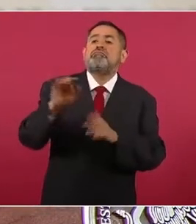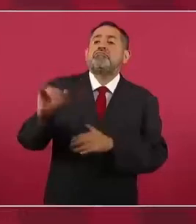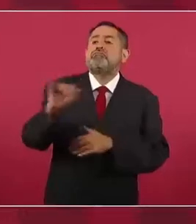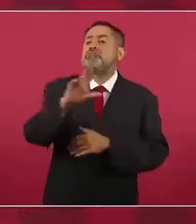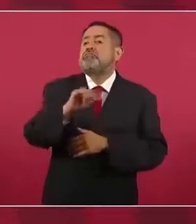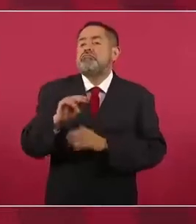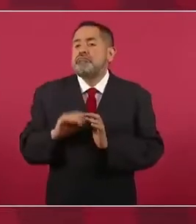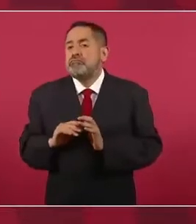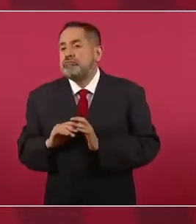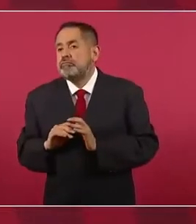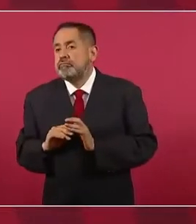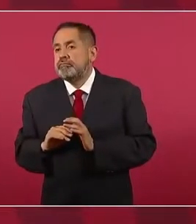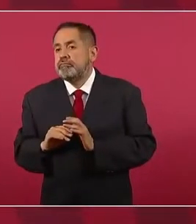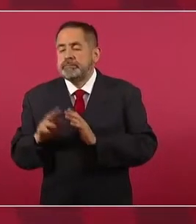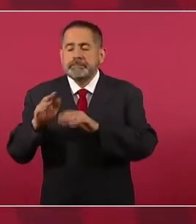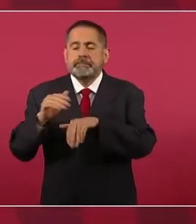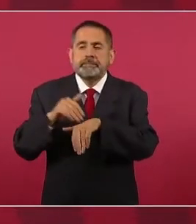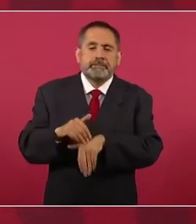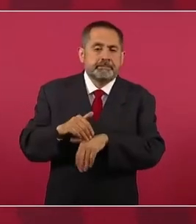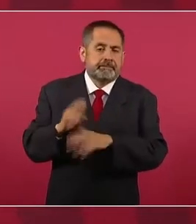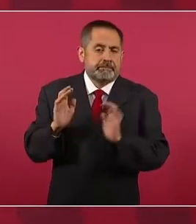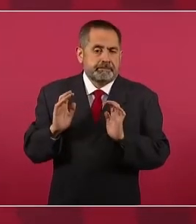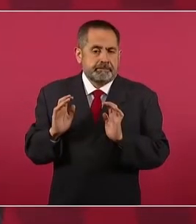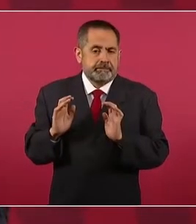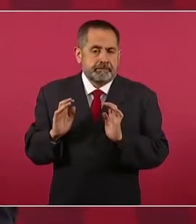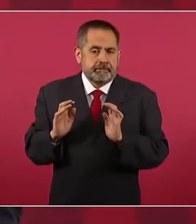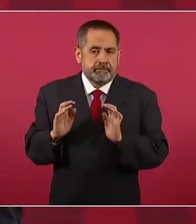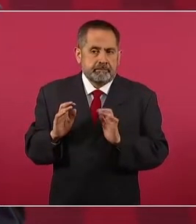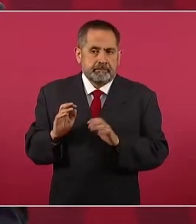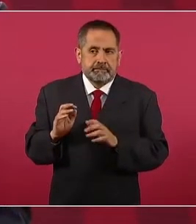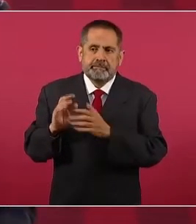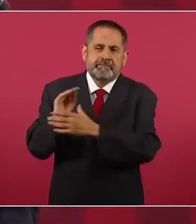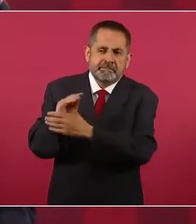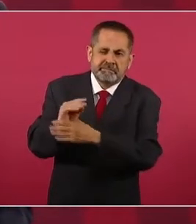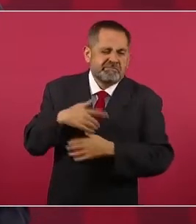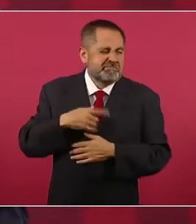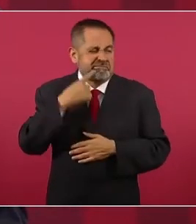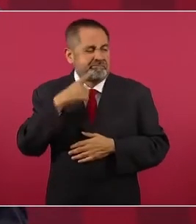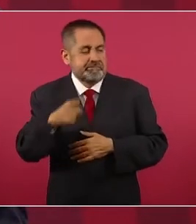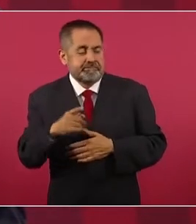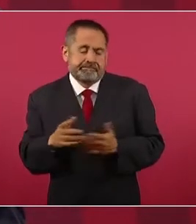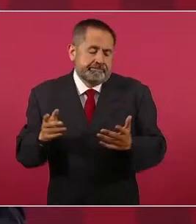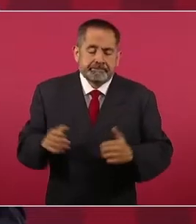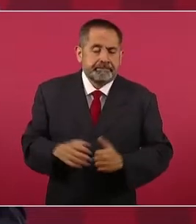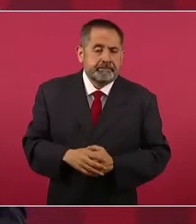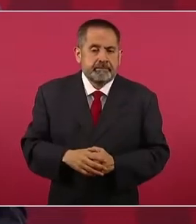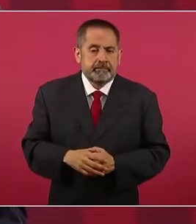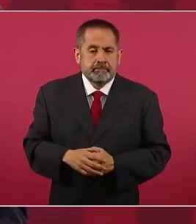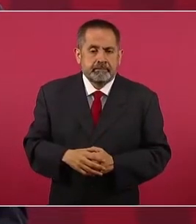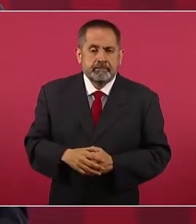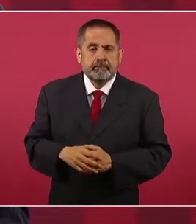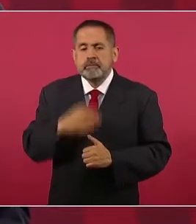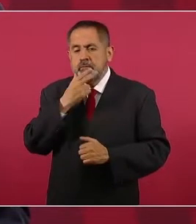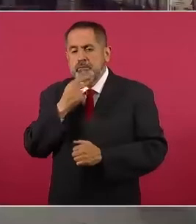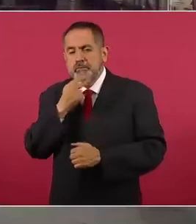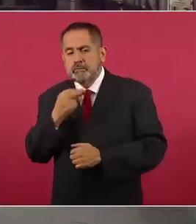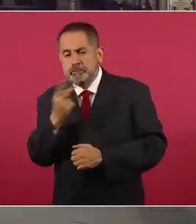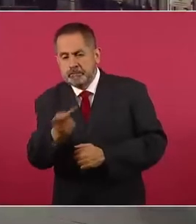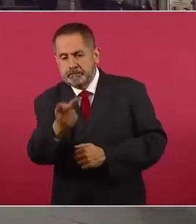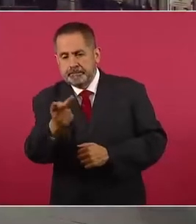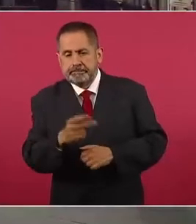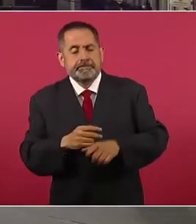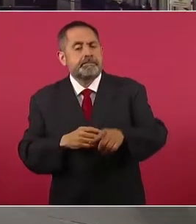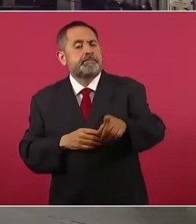estuviésemos metidos presentando las denuncias. ¿Usted daría el llamado, en dado caso, que la